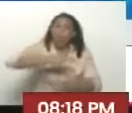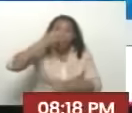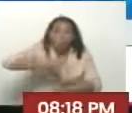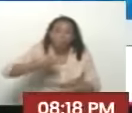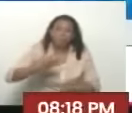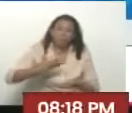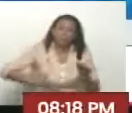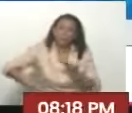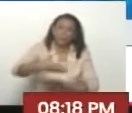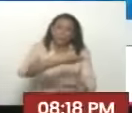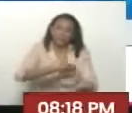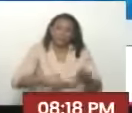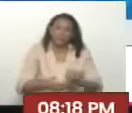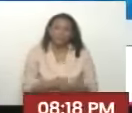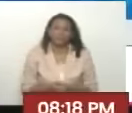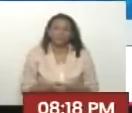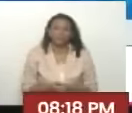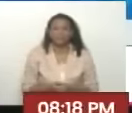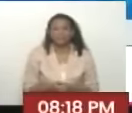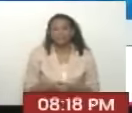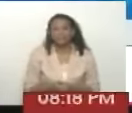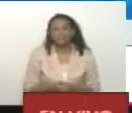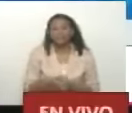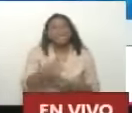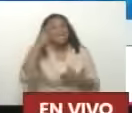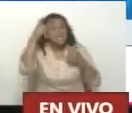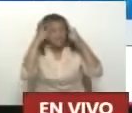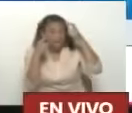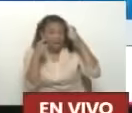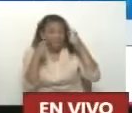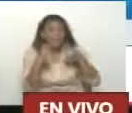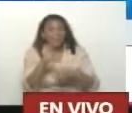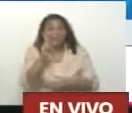Robinsoniano Chávez 90